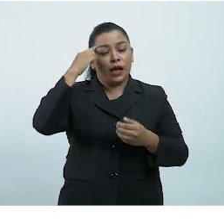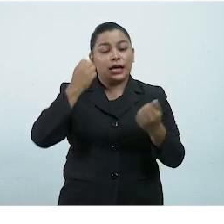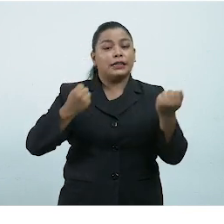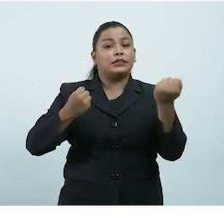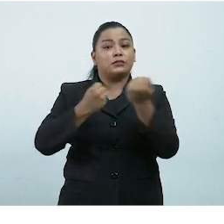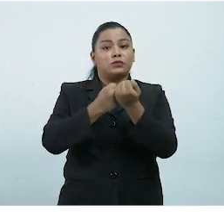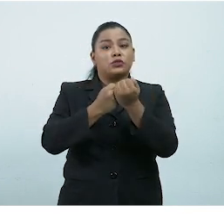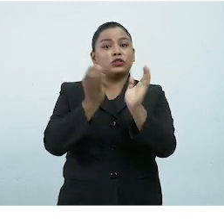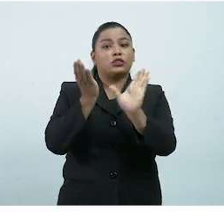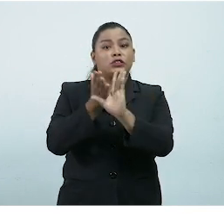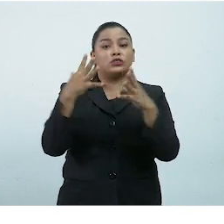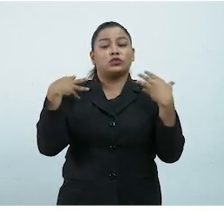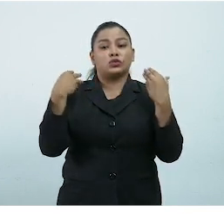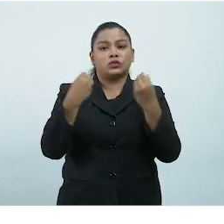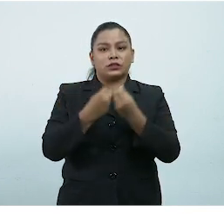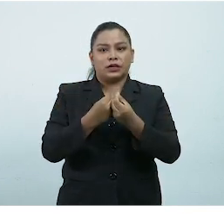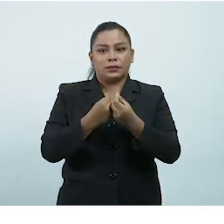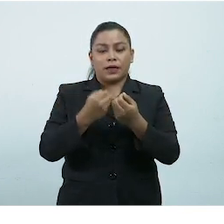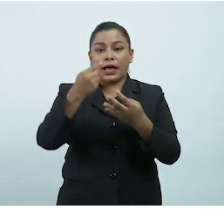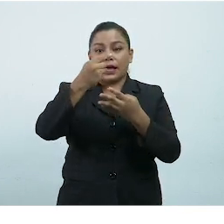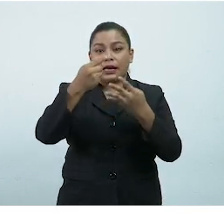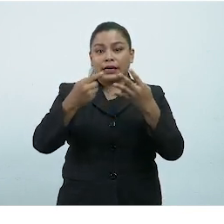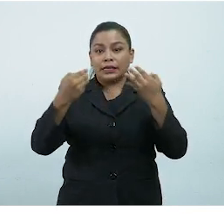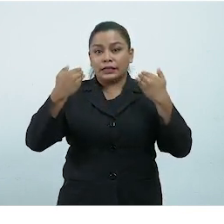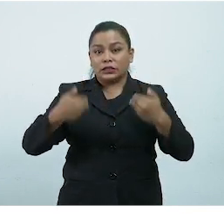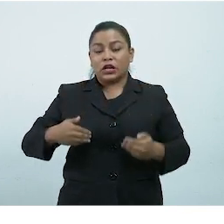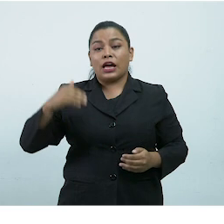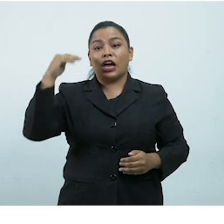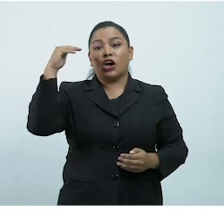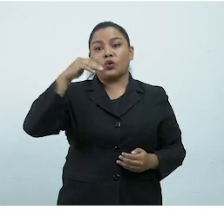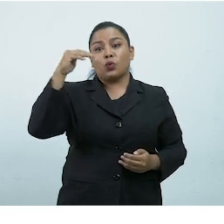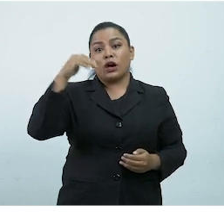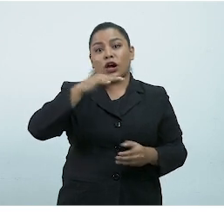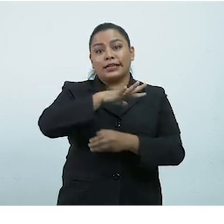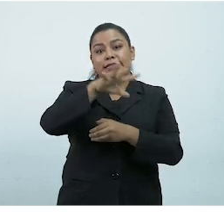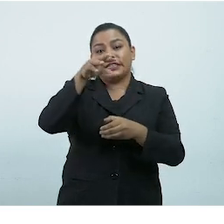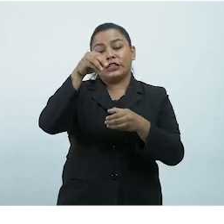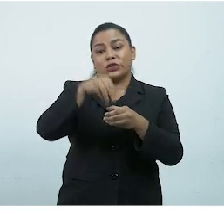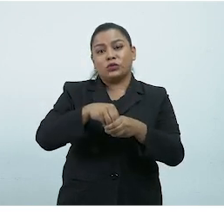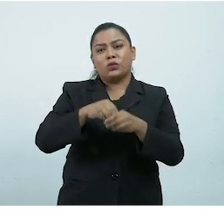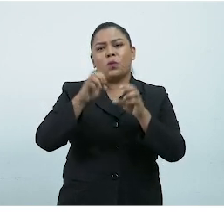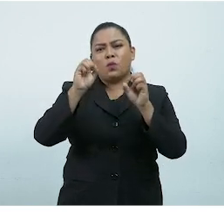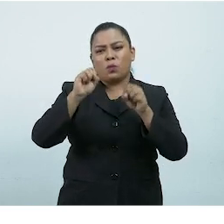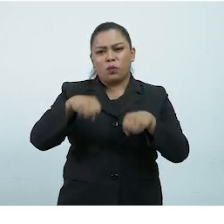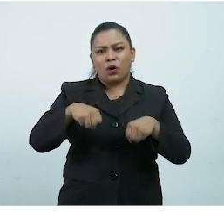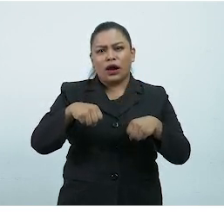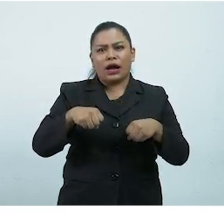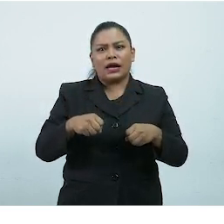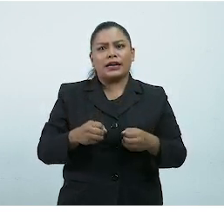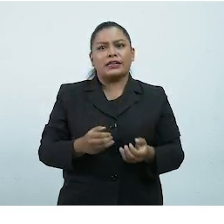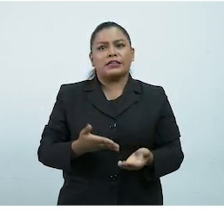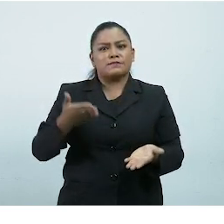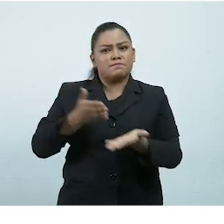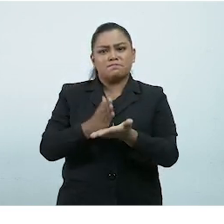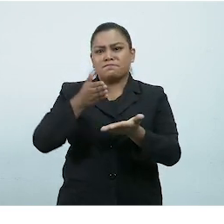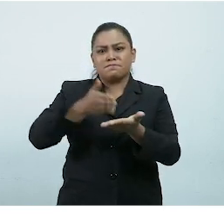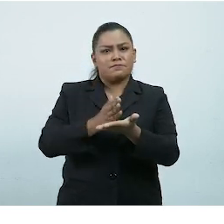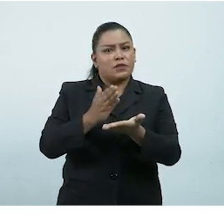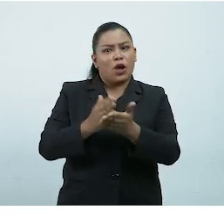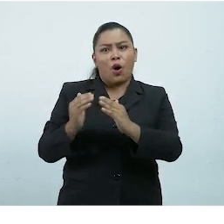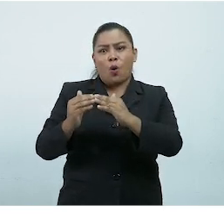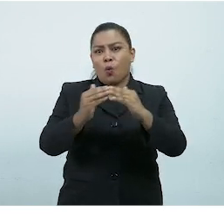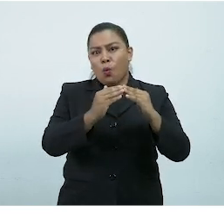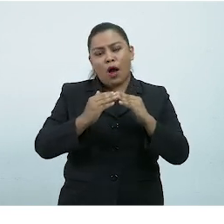psicosocial. El derecho a la educación con inclusión, que permite el acceso a todos los estudiantes